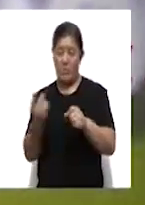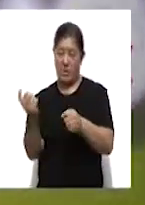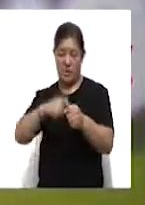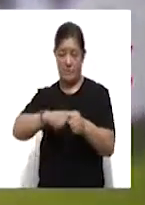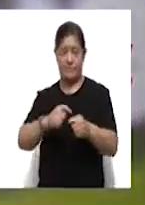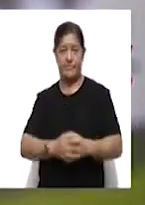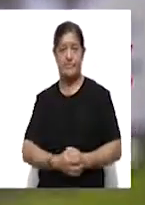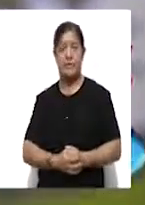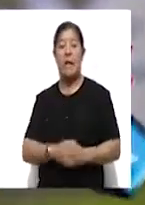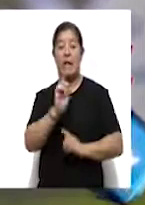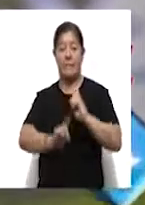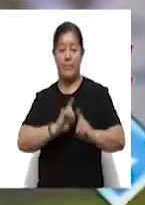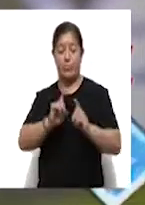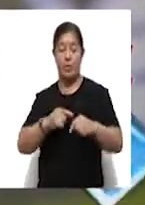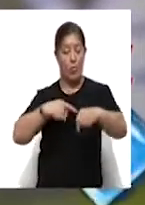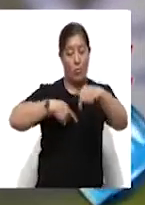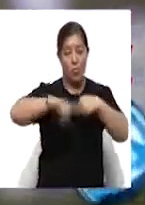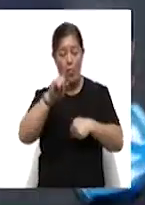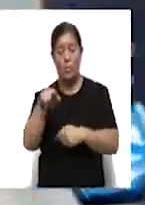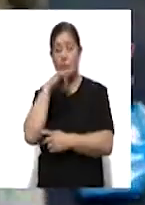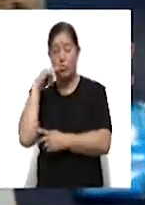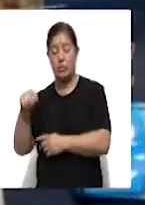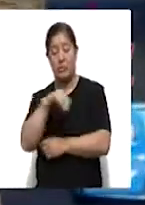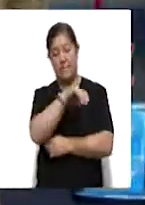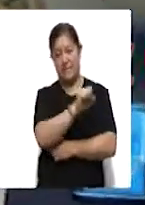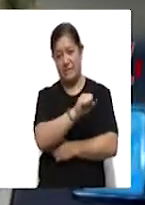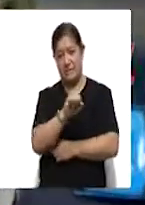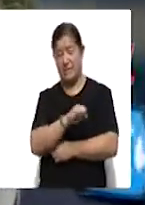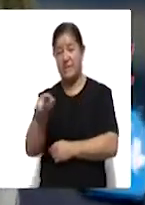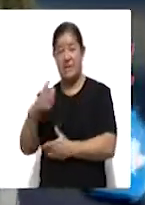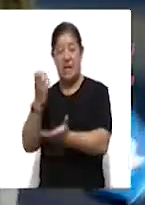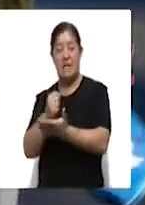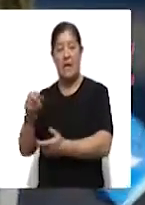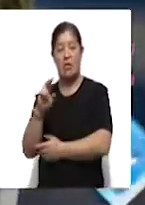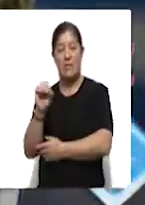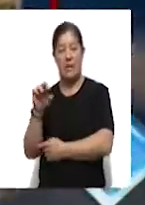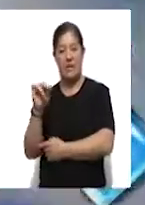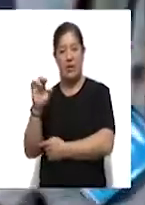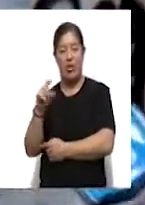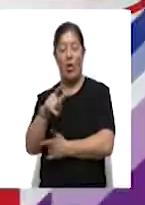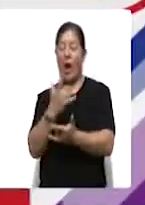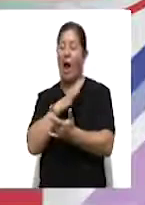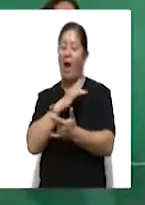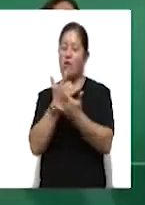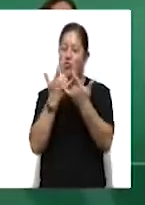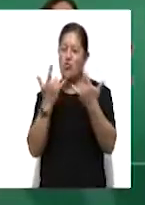En los deportes con gol ante Chile, Lionel Messi superó a Romario y extendió su leyenda con Argentina.